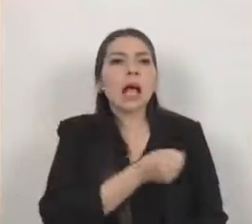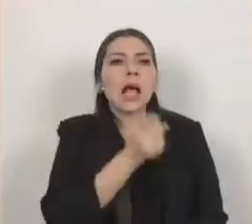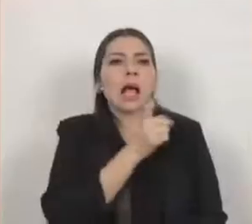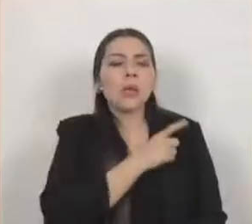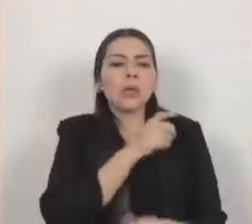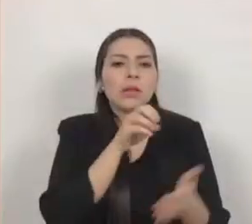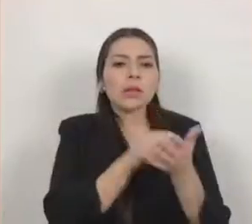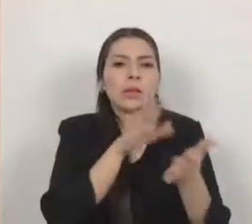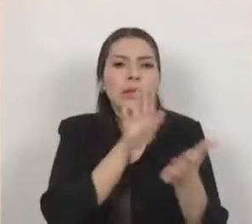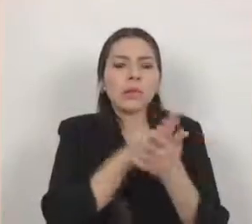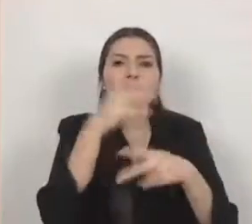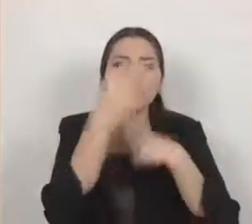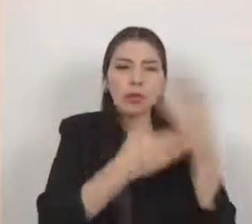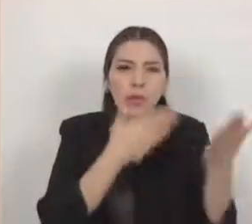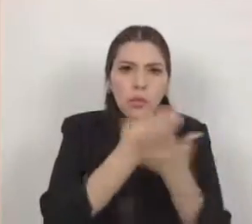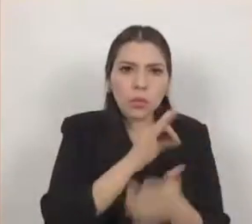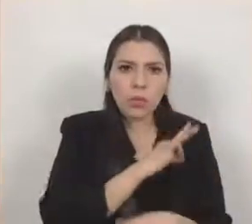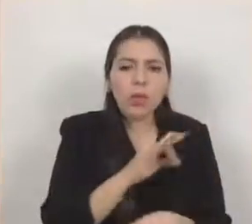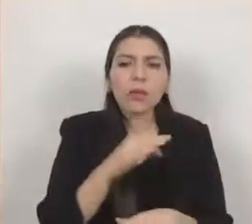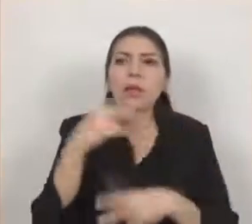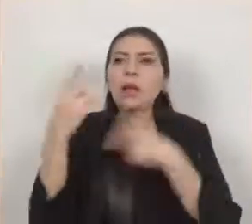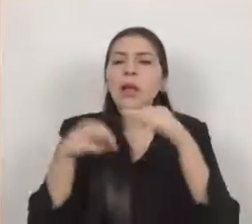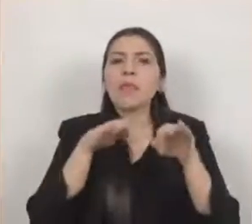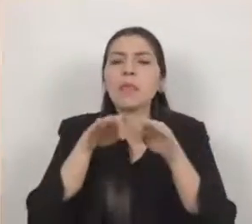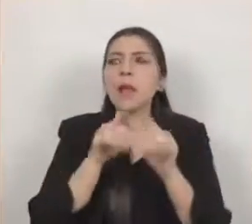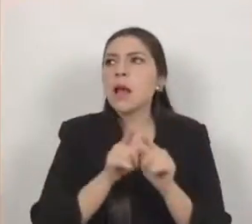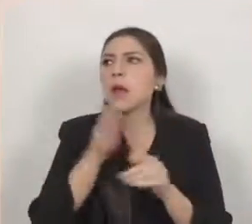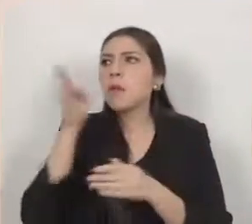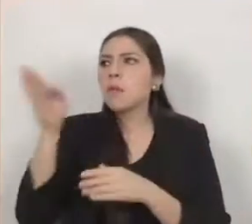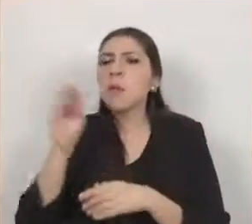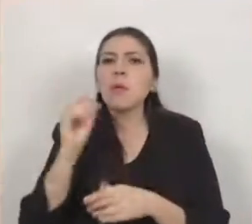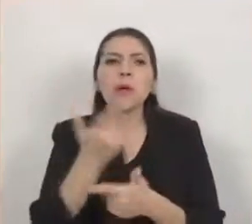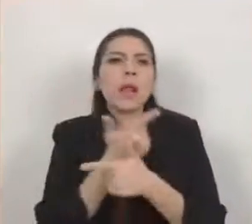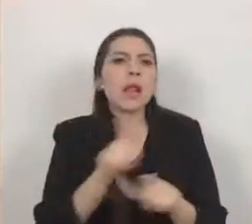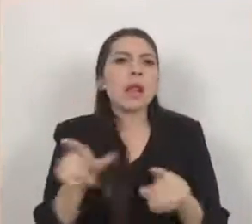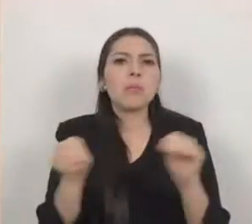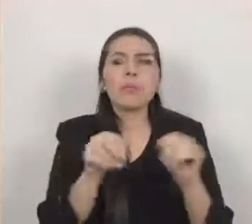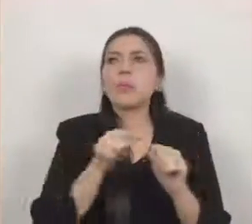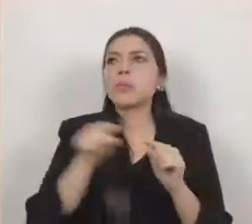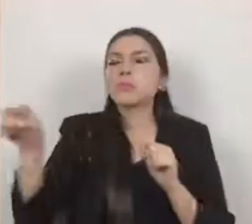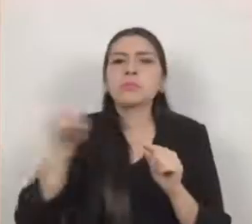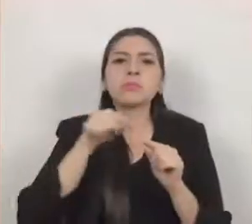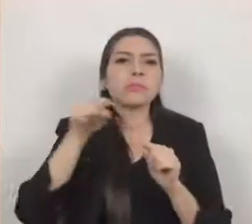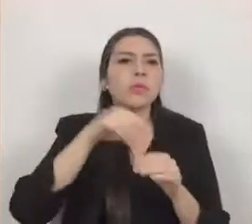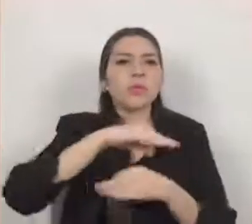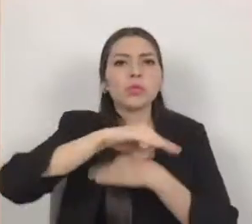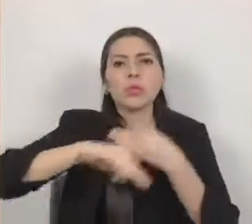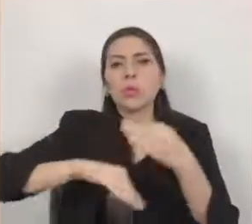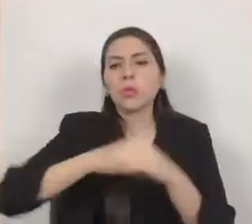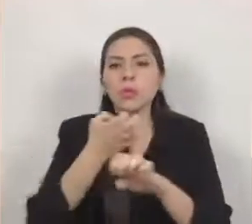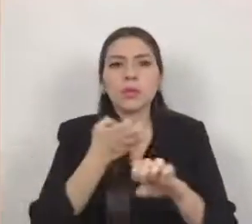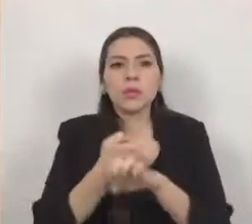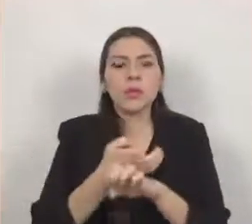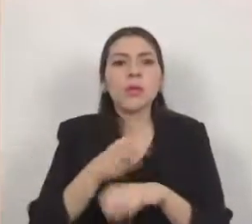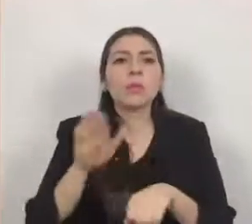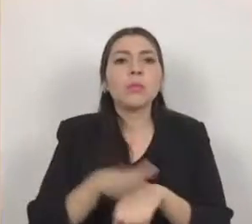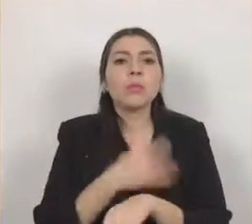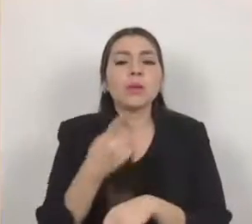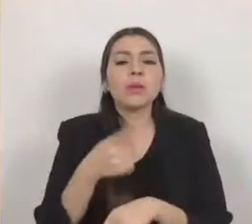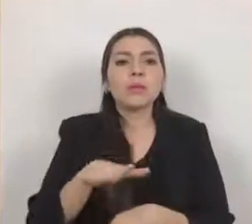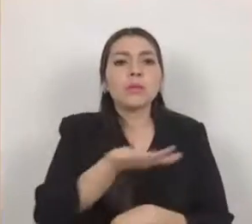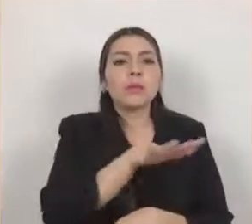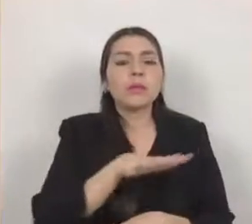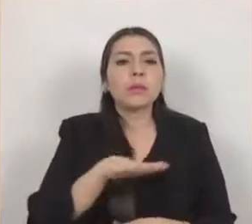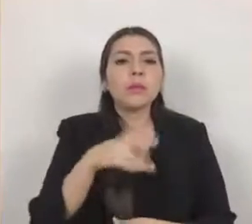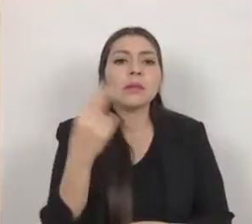o simplemente desplazarse libremente por toda la entidad porque ellos tienen una vulnerabilidad extra que